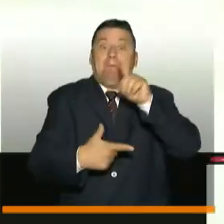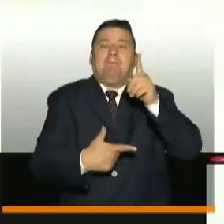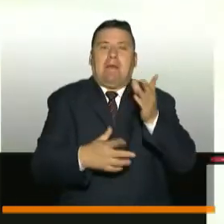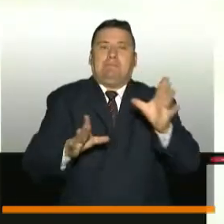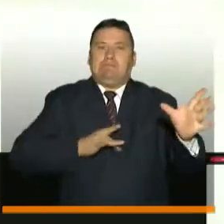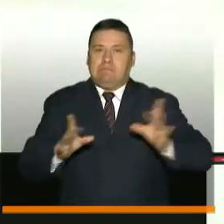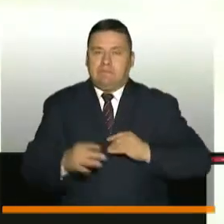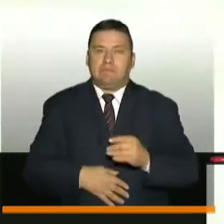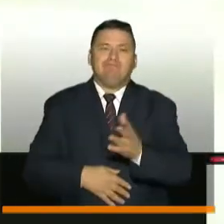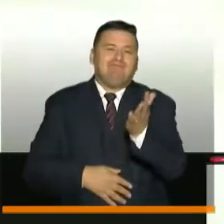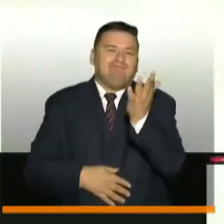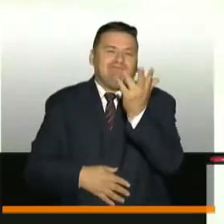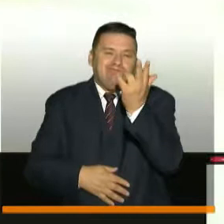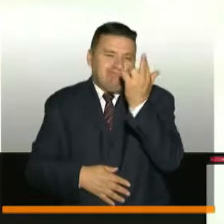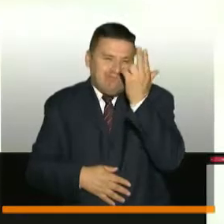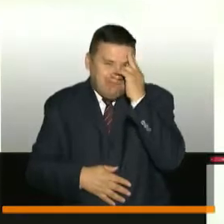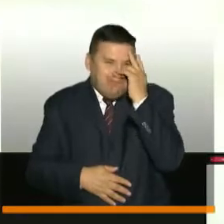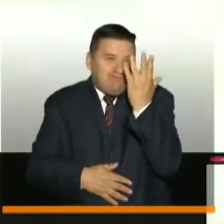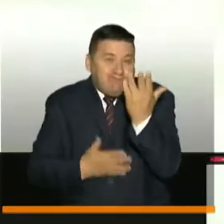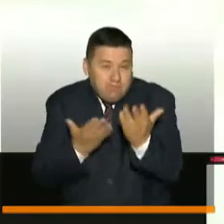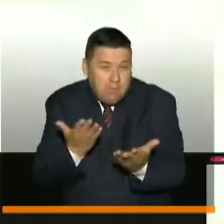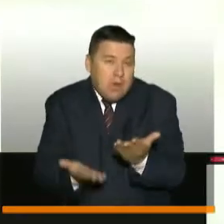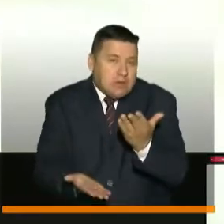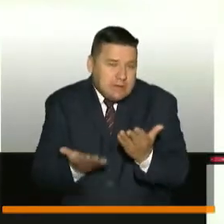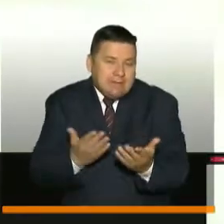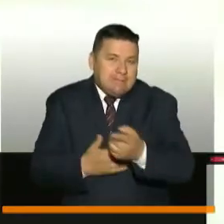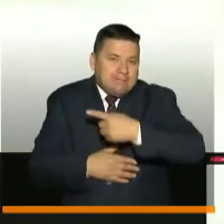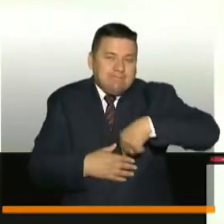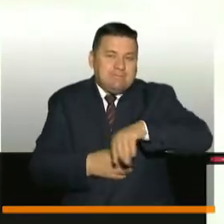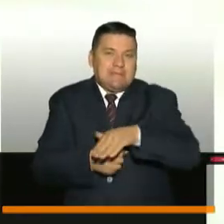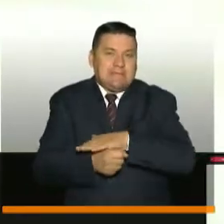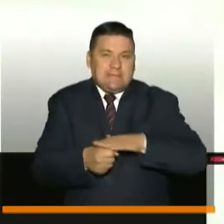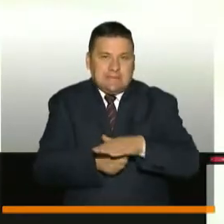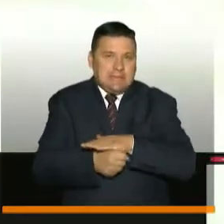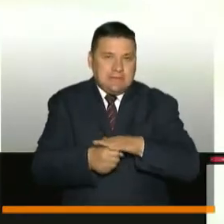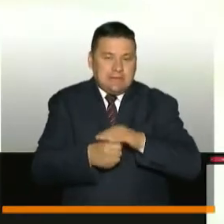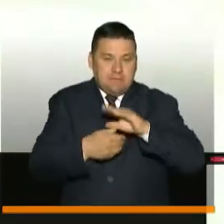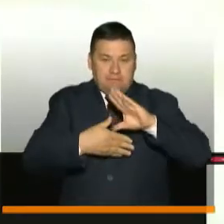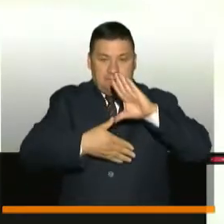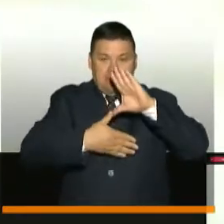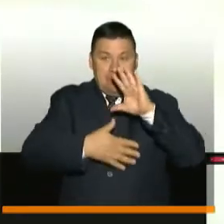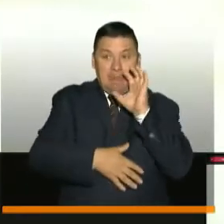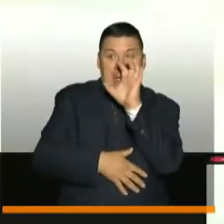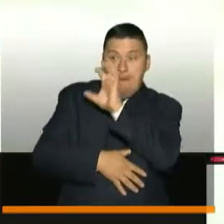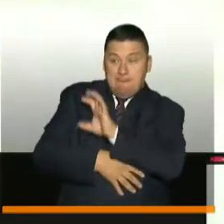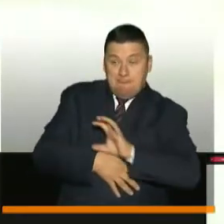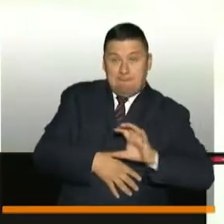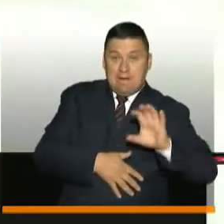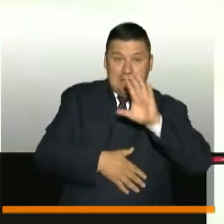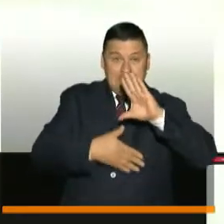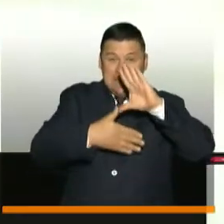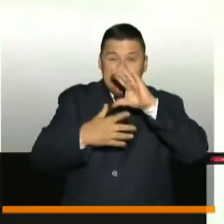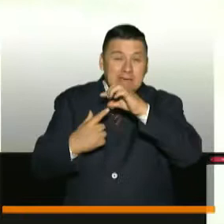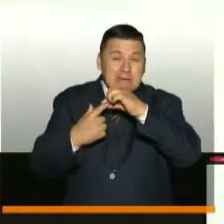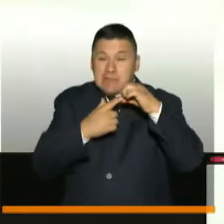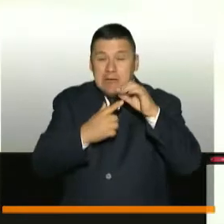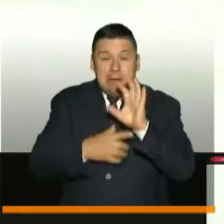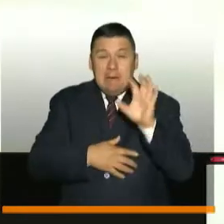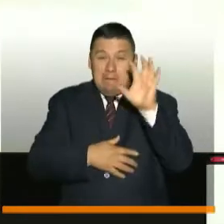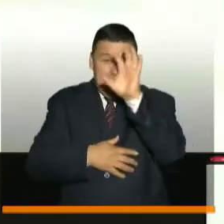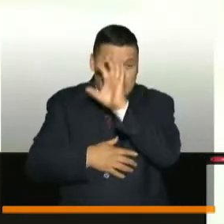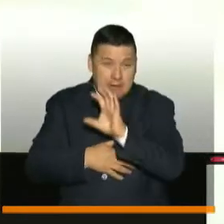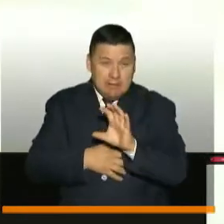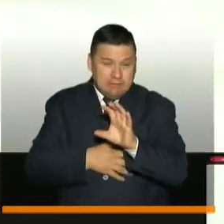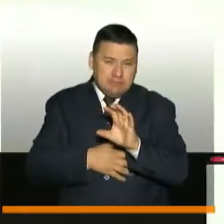Evidentemente tenemos una situación en la que el continente, especialmente los países